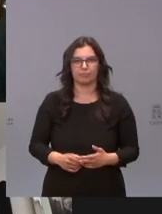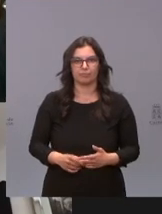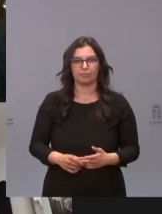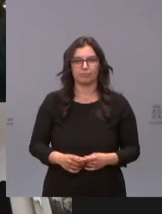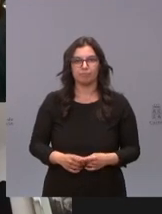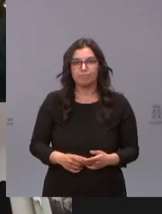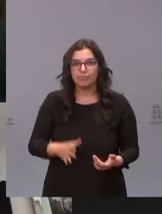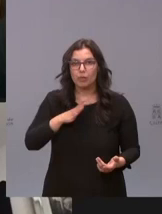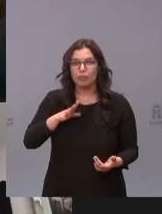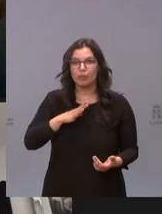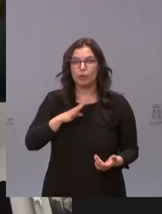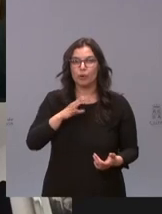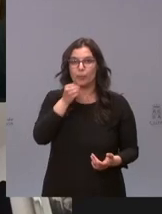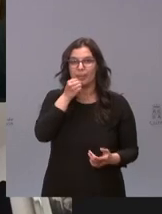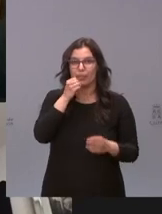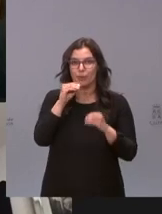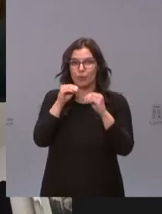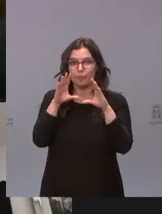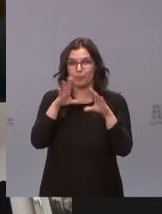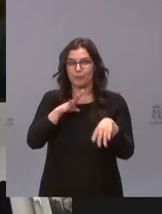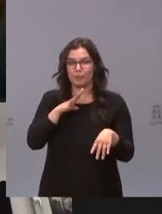Justino por favor puedes abrir el micrófono